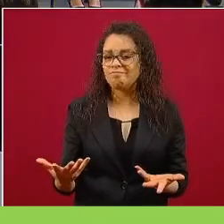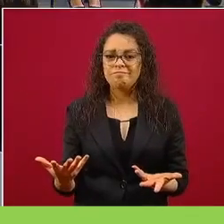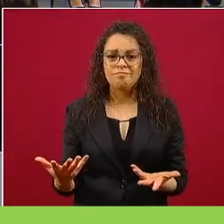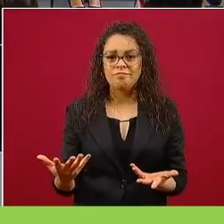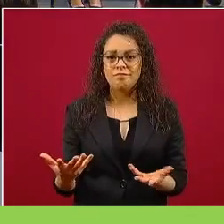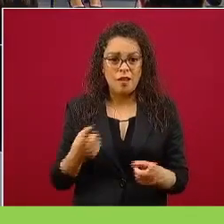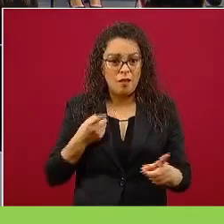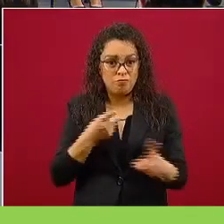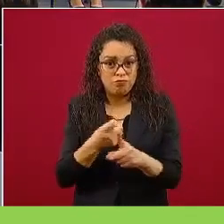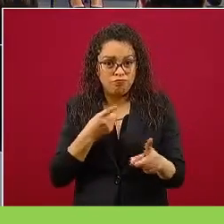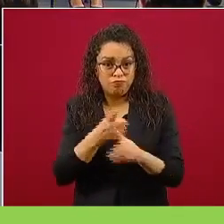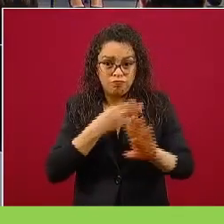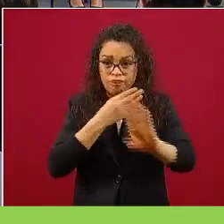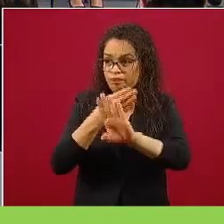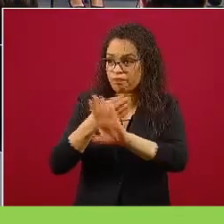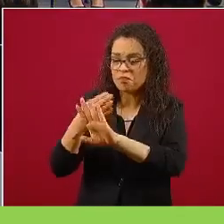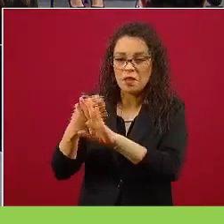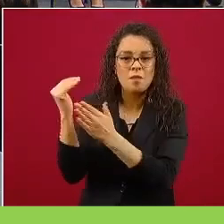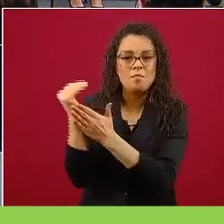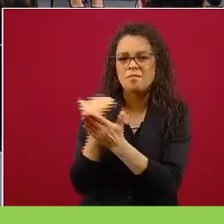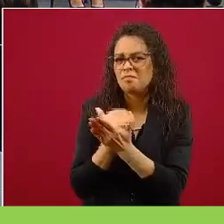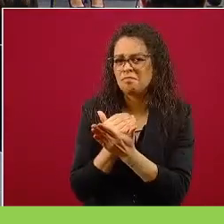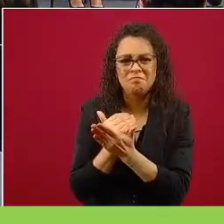a insultos, con insultos.